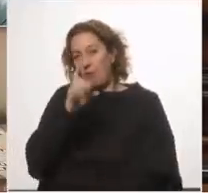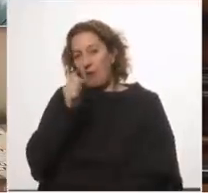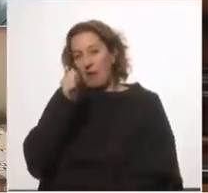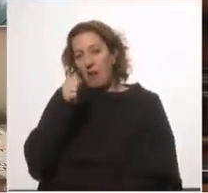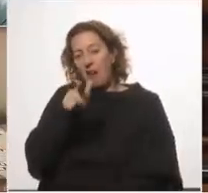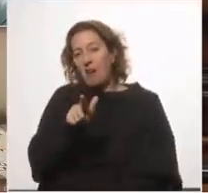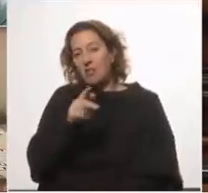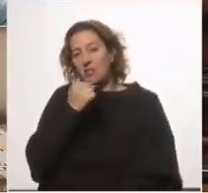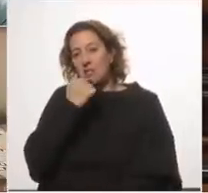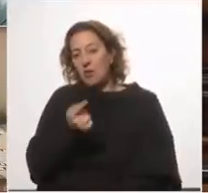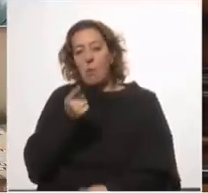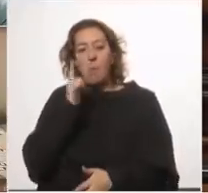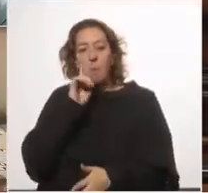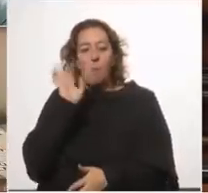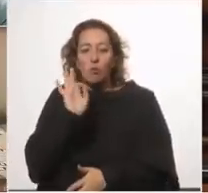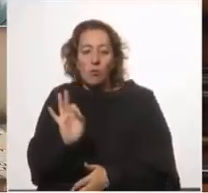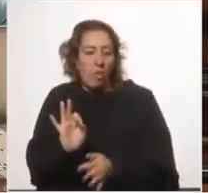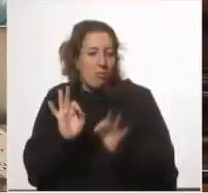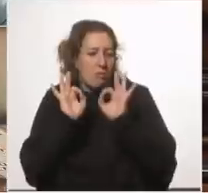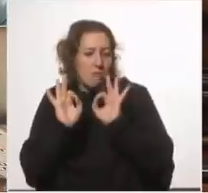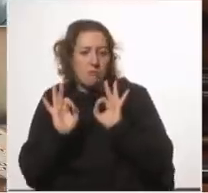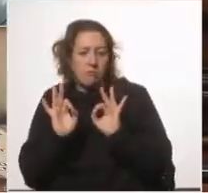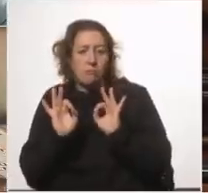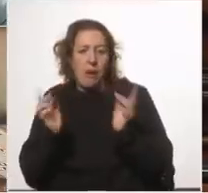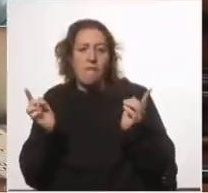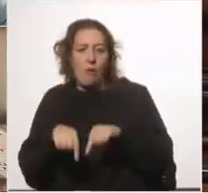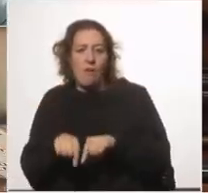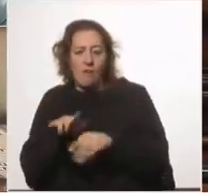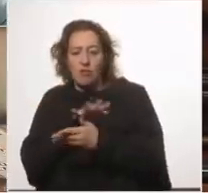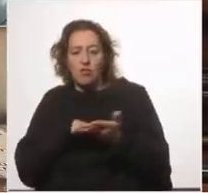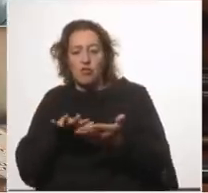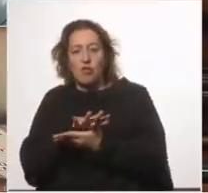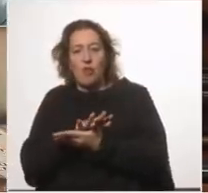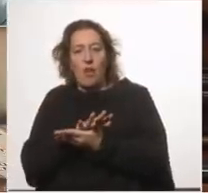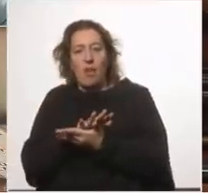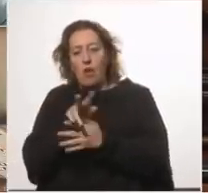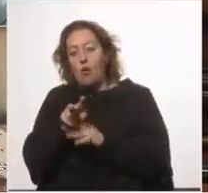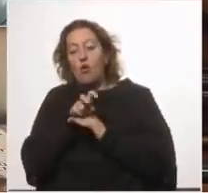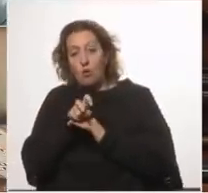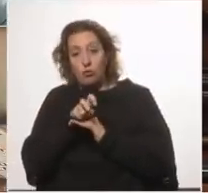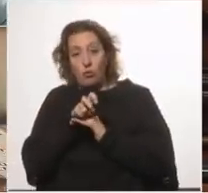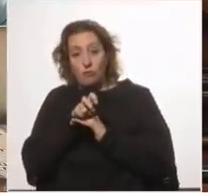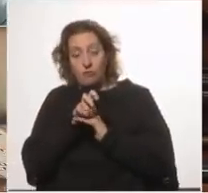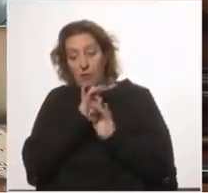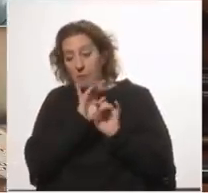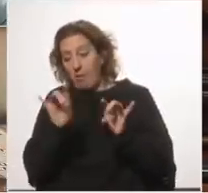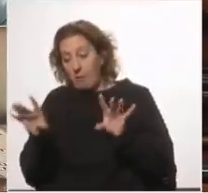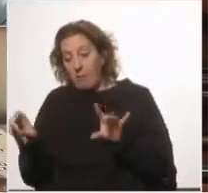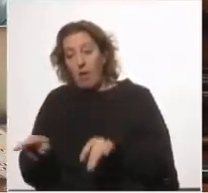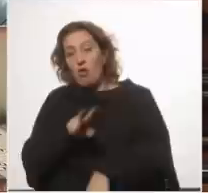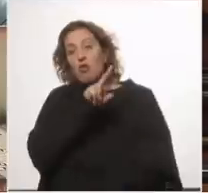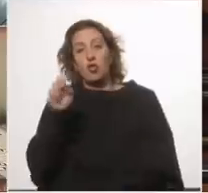estamos en la oportunidad ideal para llegar, para volver a la zona de control de la epidemia con 200 casos